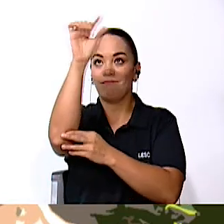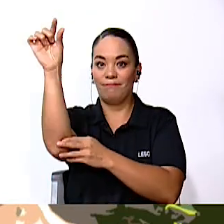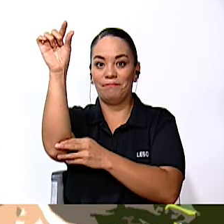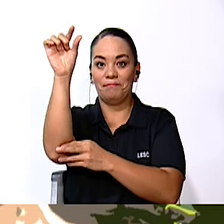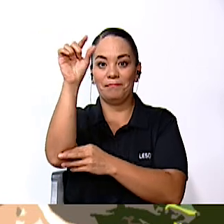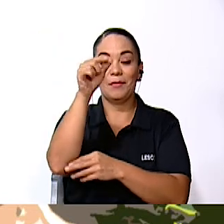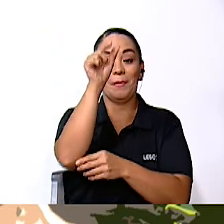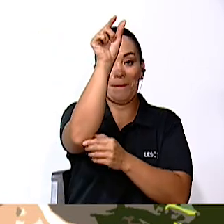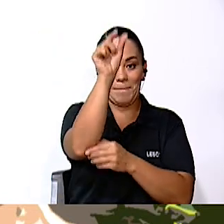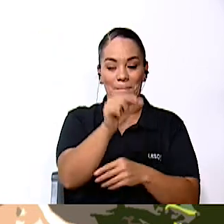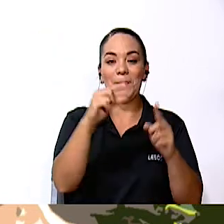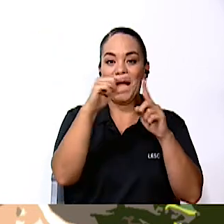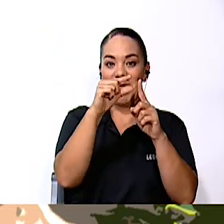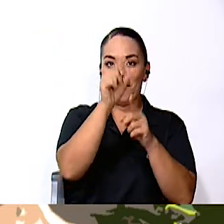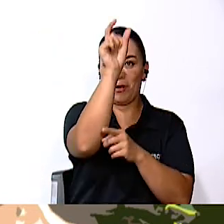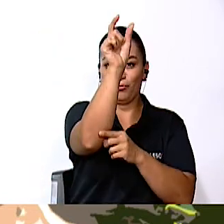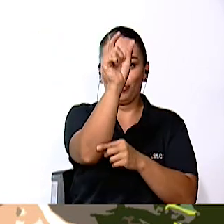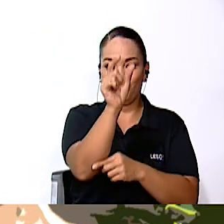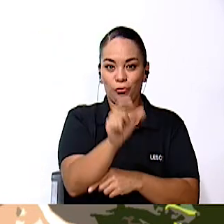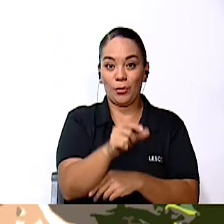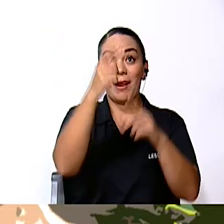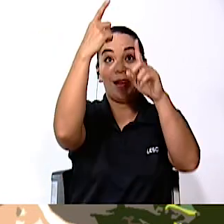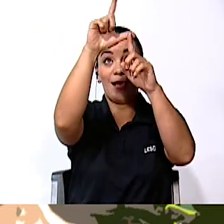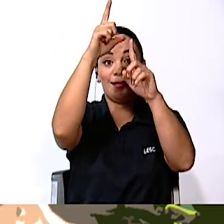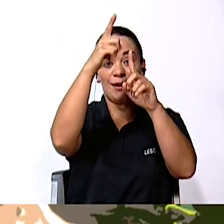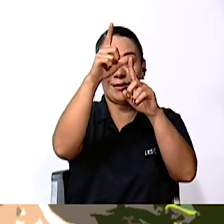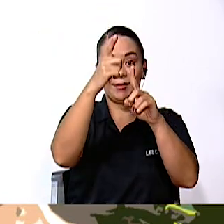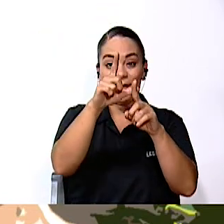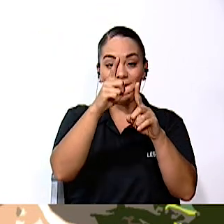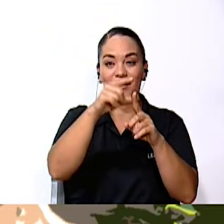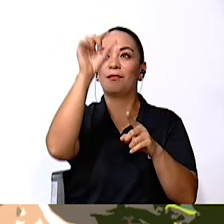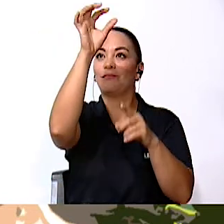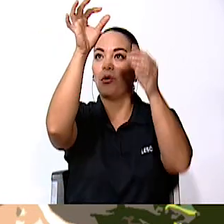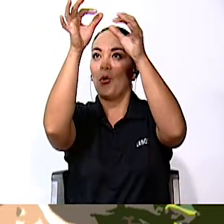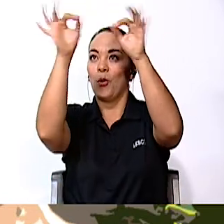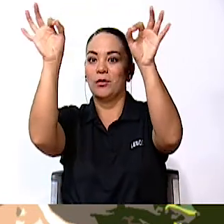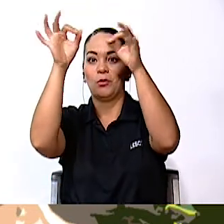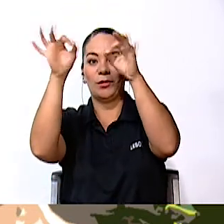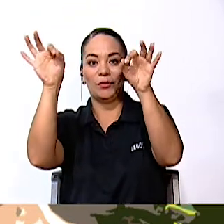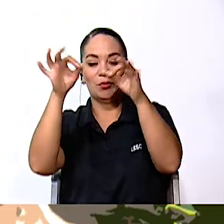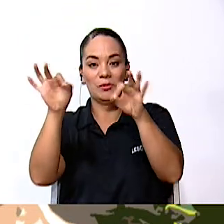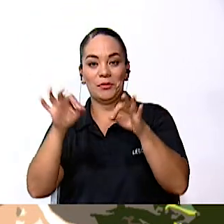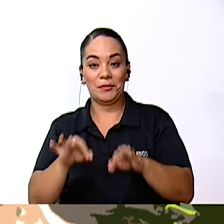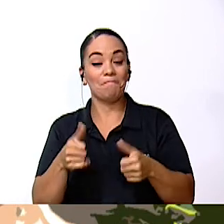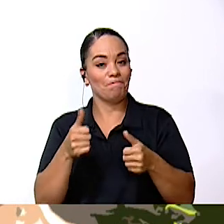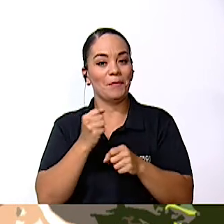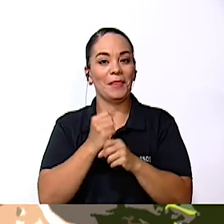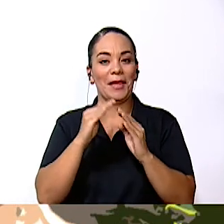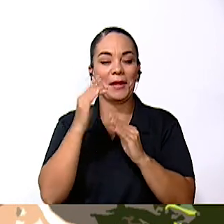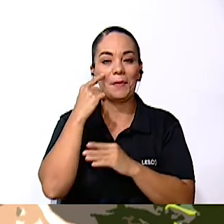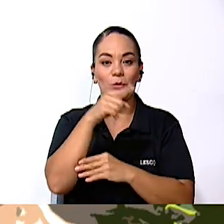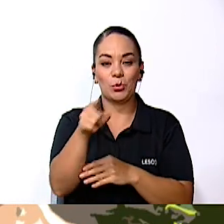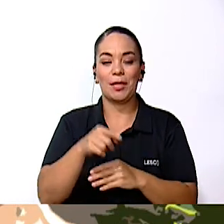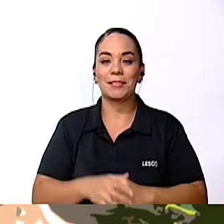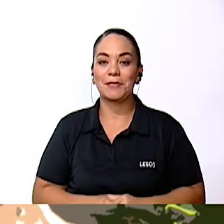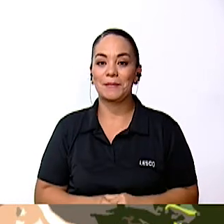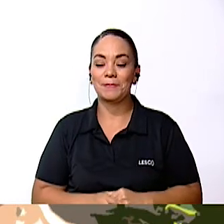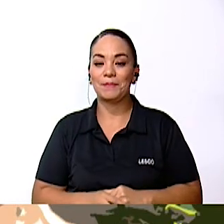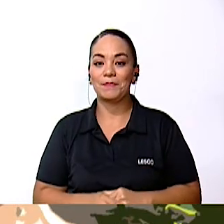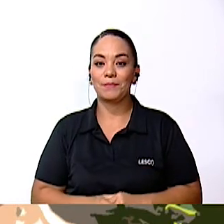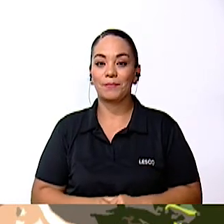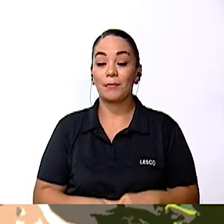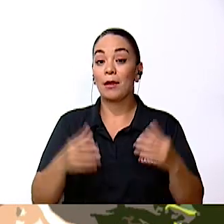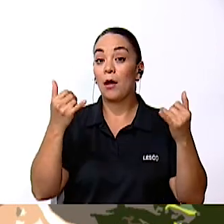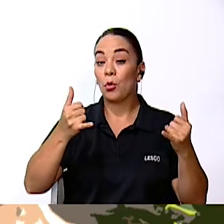palabra En vertical Y con cada letra Vamos haciendo Una oración Les queda de tarea Ahora también Les voy a